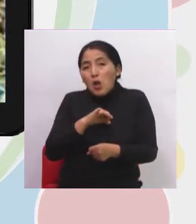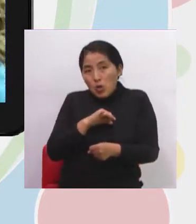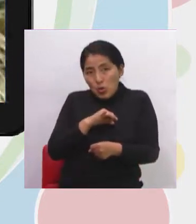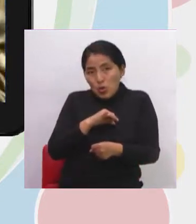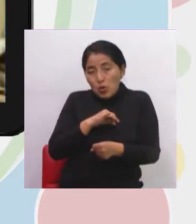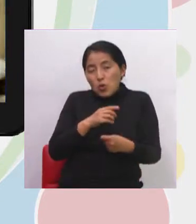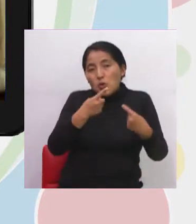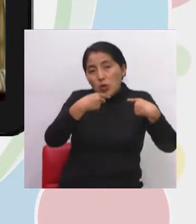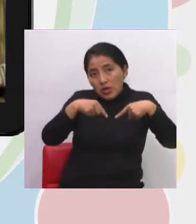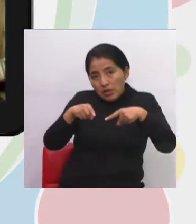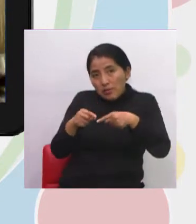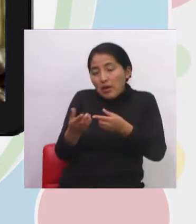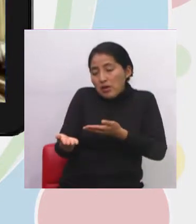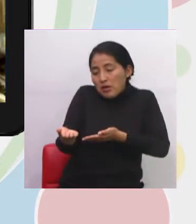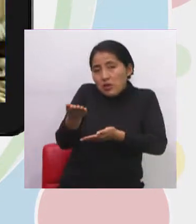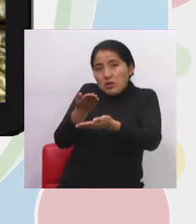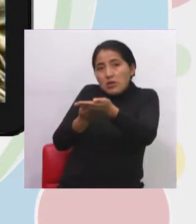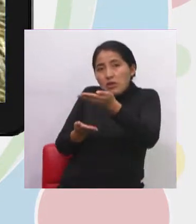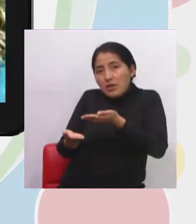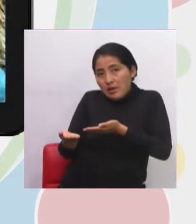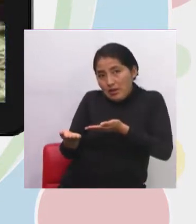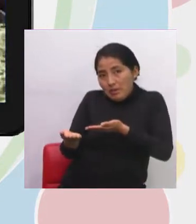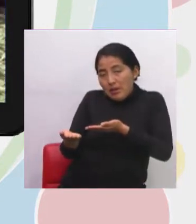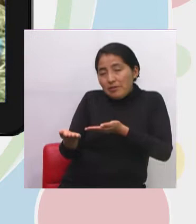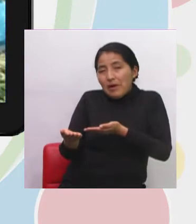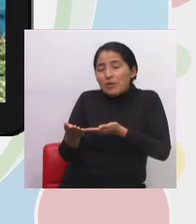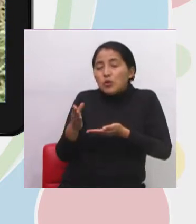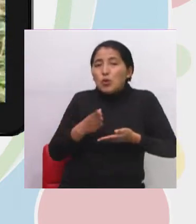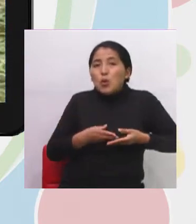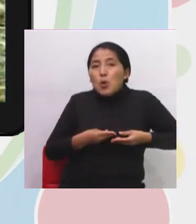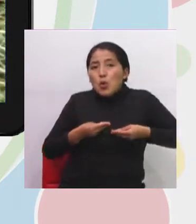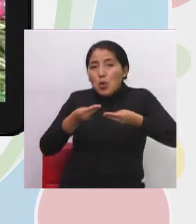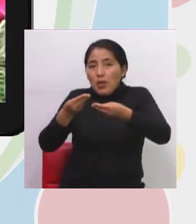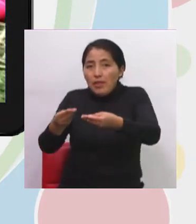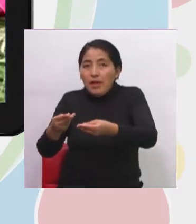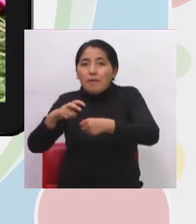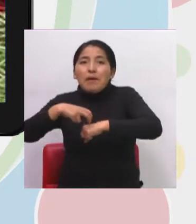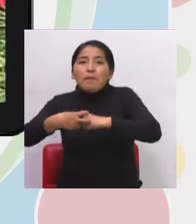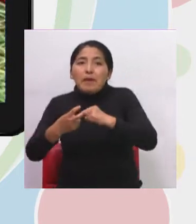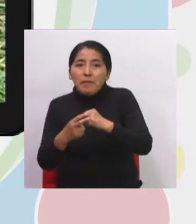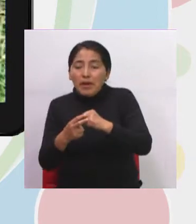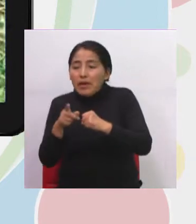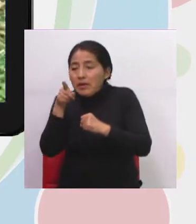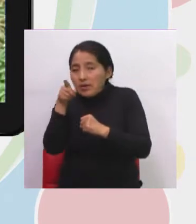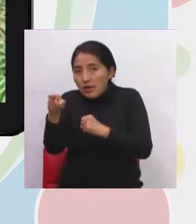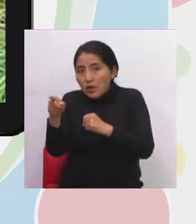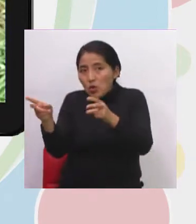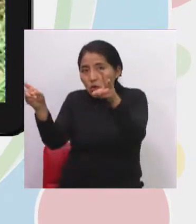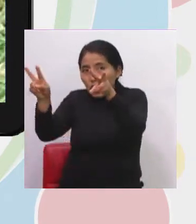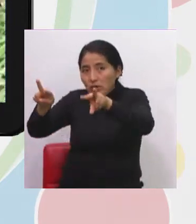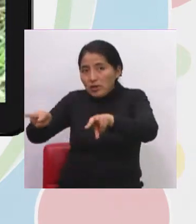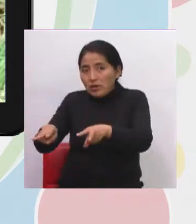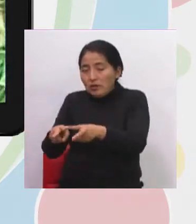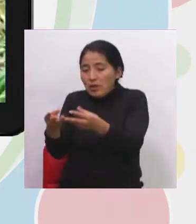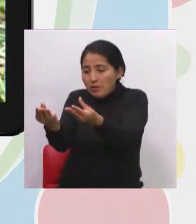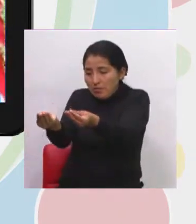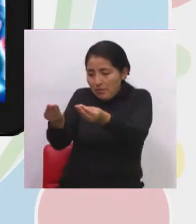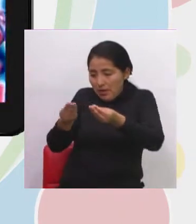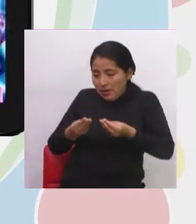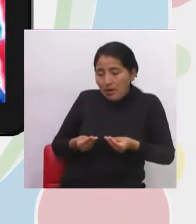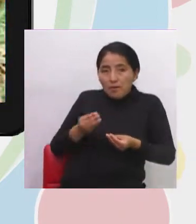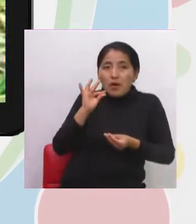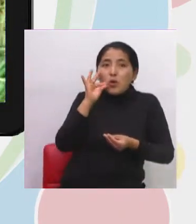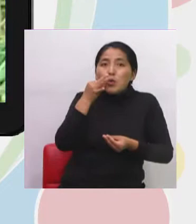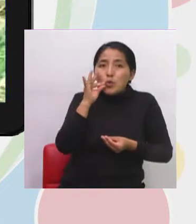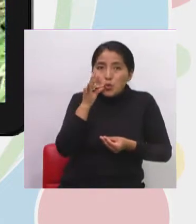papa, lo que yo producía, y él me daba, por decir, las frutas que ellos producían. Y así sucesivamente